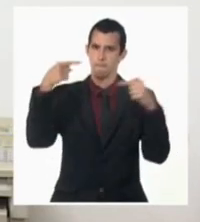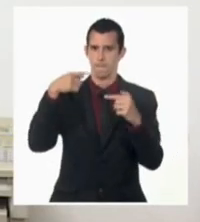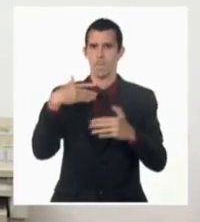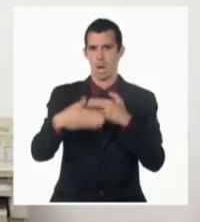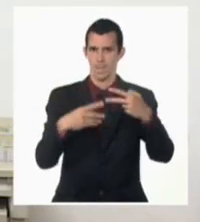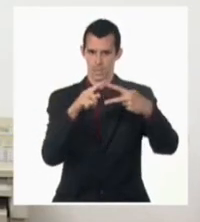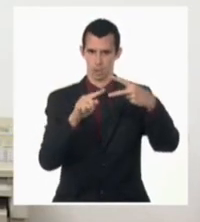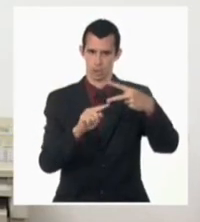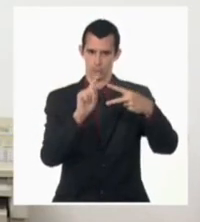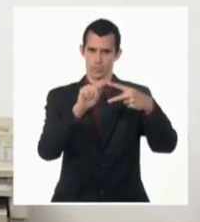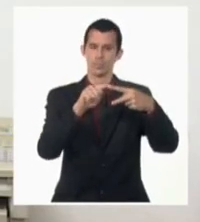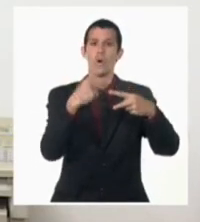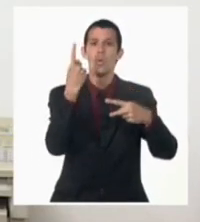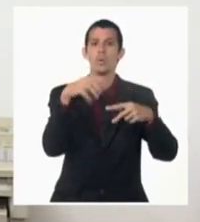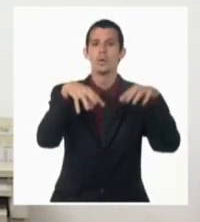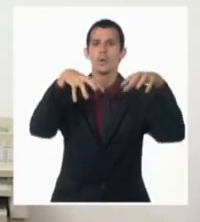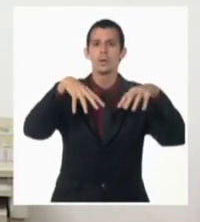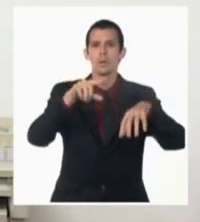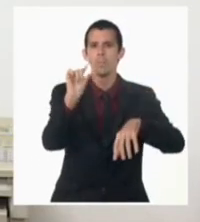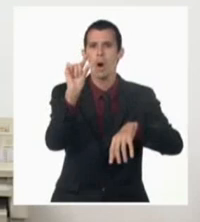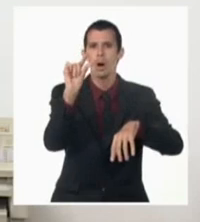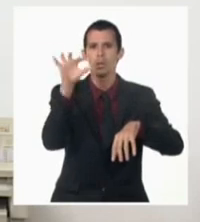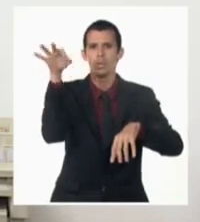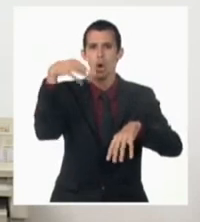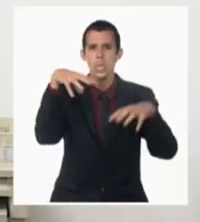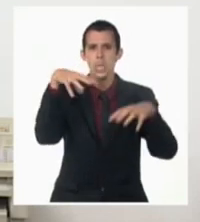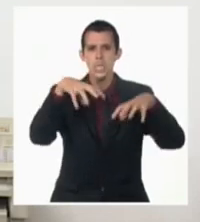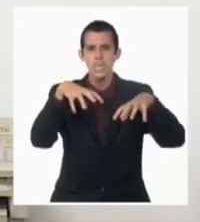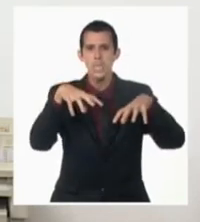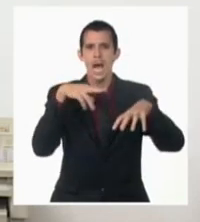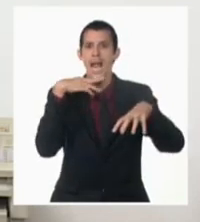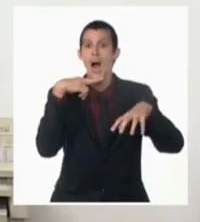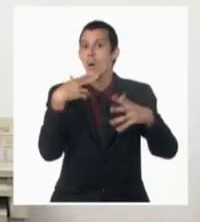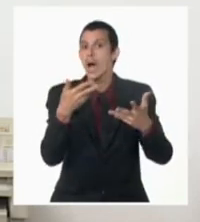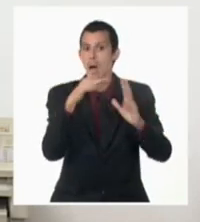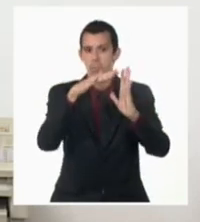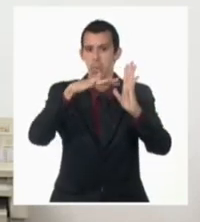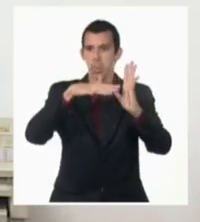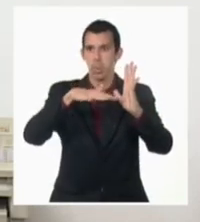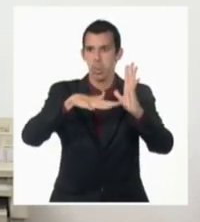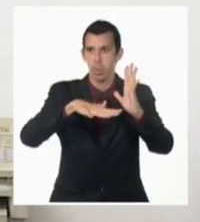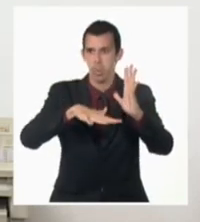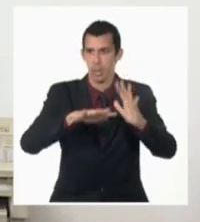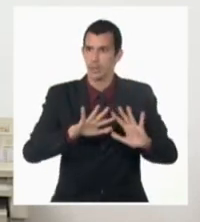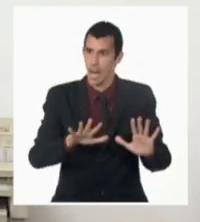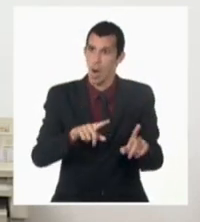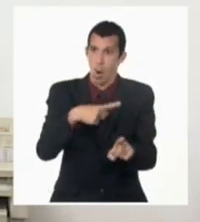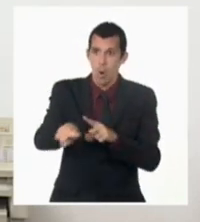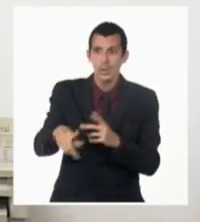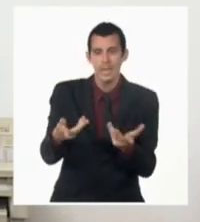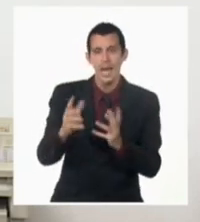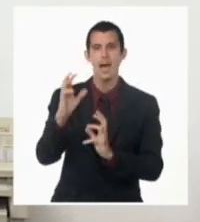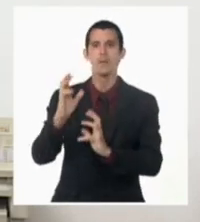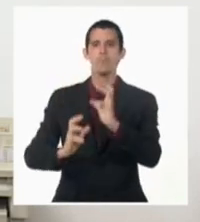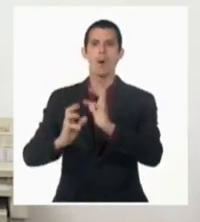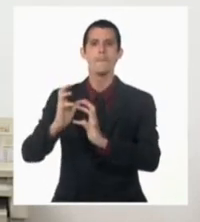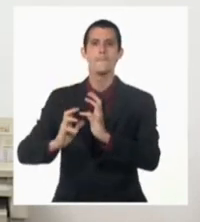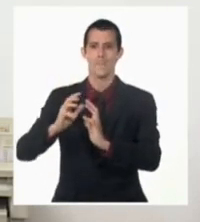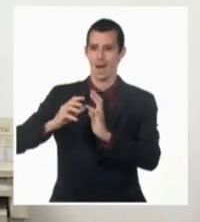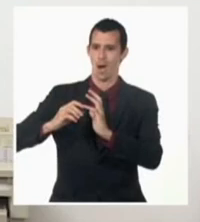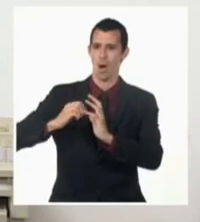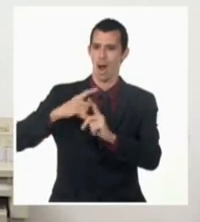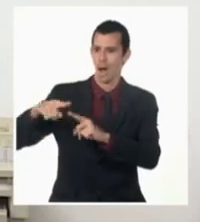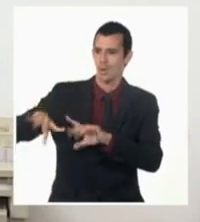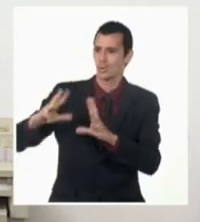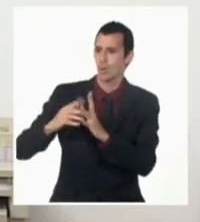sequía se había acorralado con determinadas medidas operacionales. En el caso de los equipos de bombeo, en este momento nos encontramos trabajando